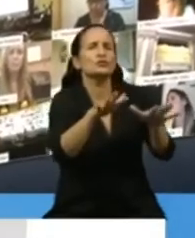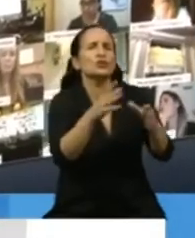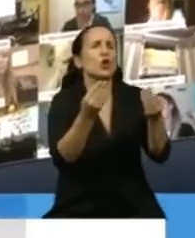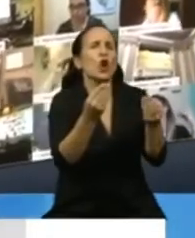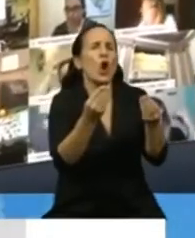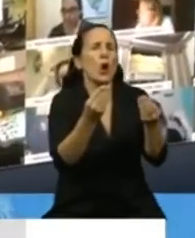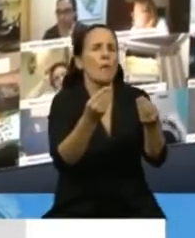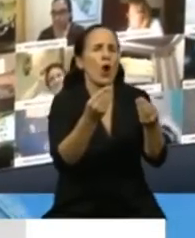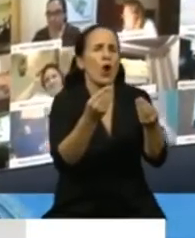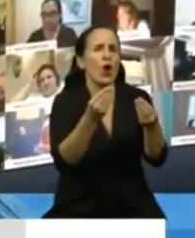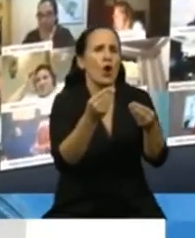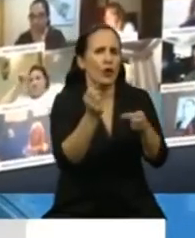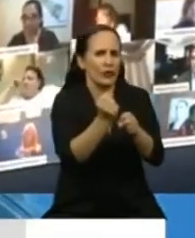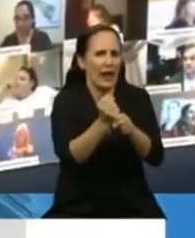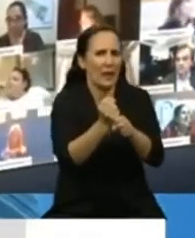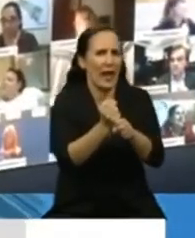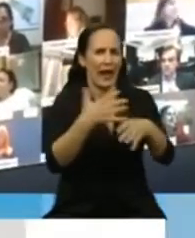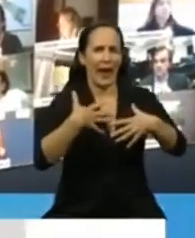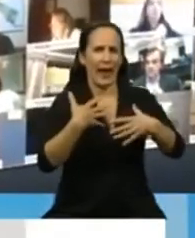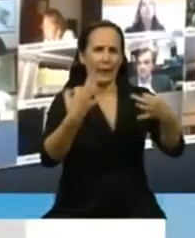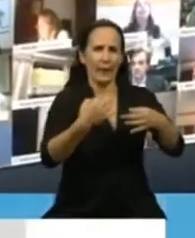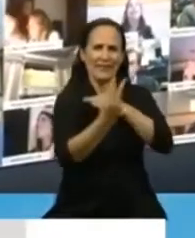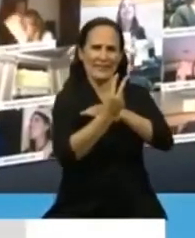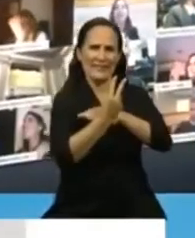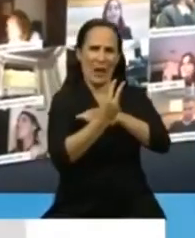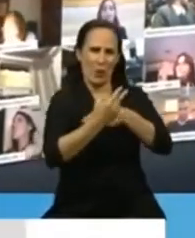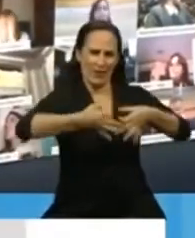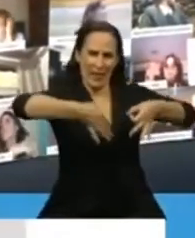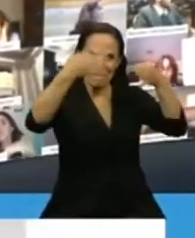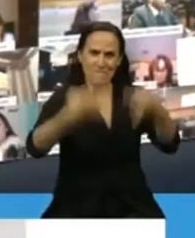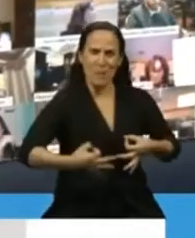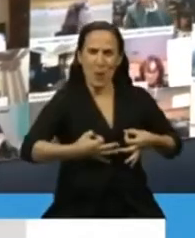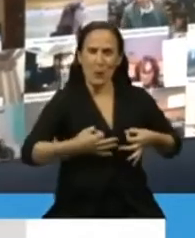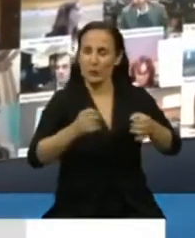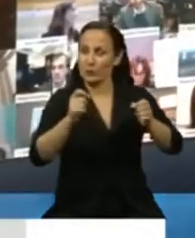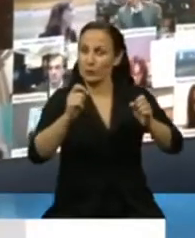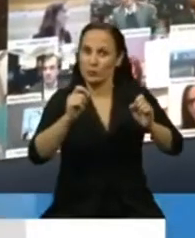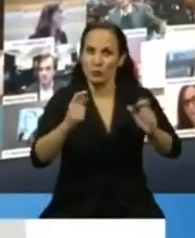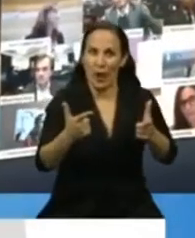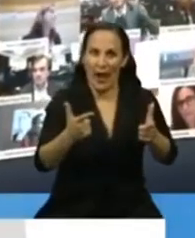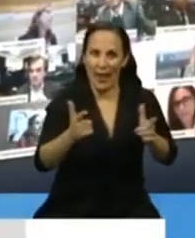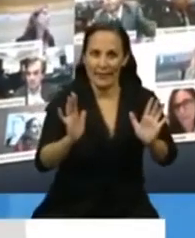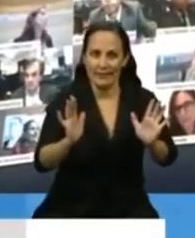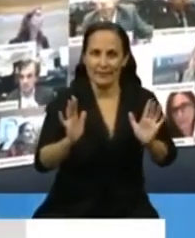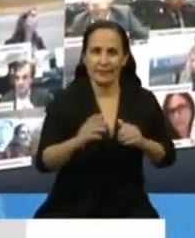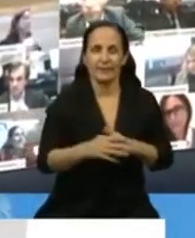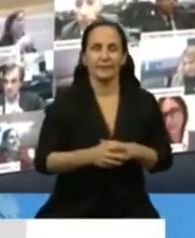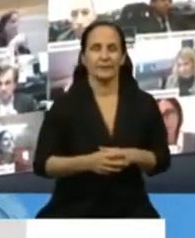recursos que permiten tener las condiciones mínimas de bioseguridad para hacer una atención adecuada.